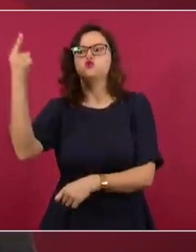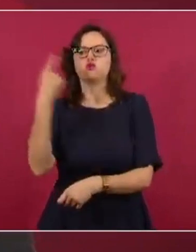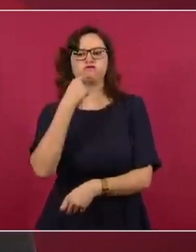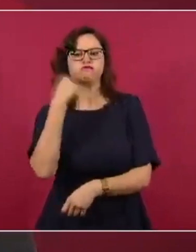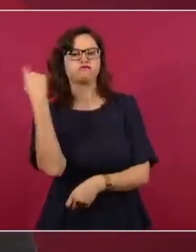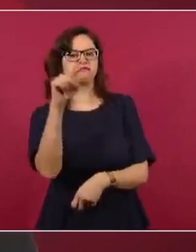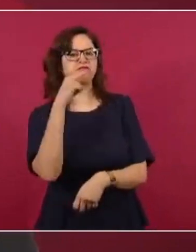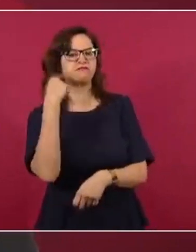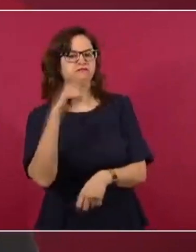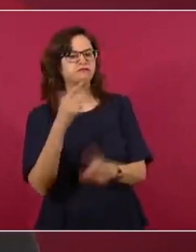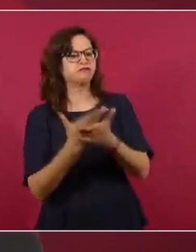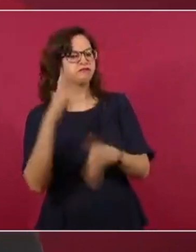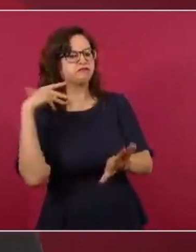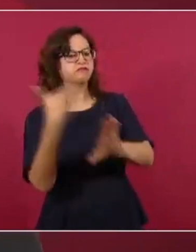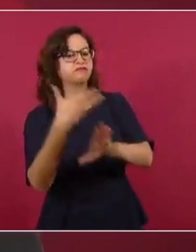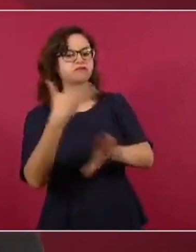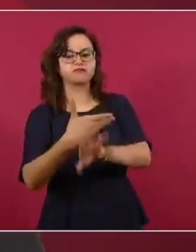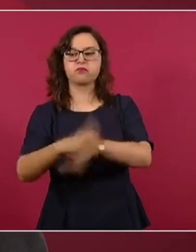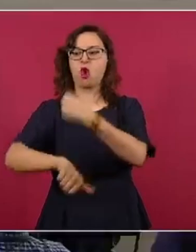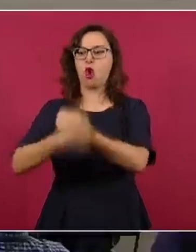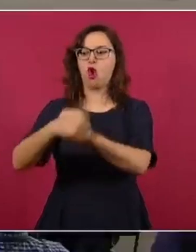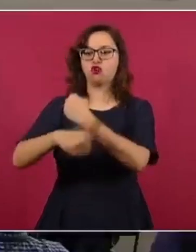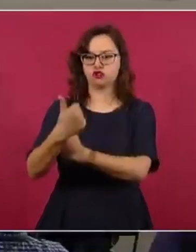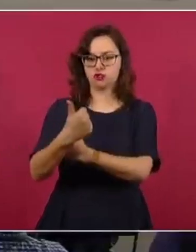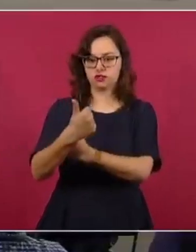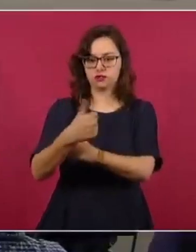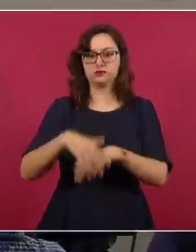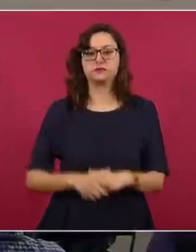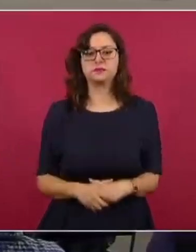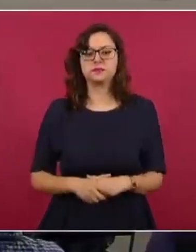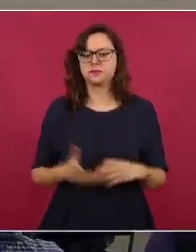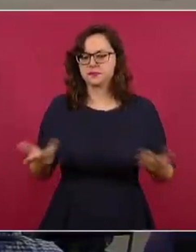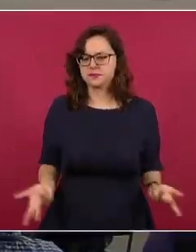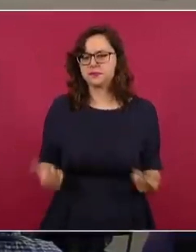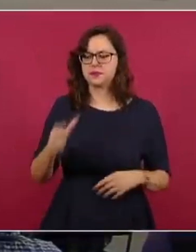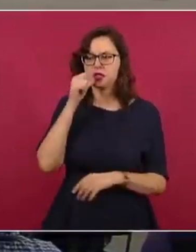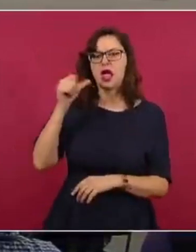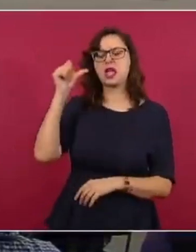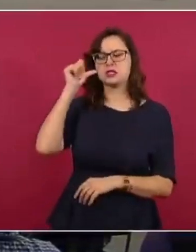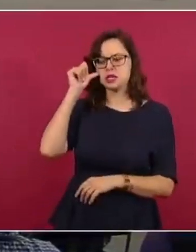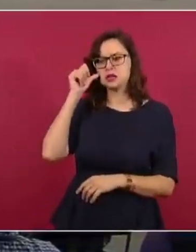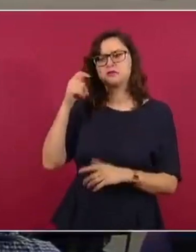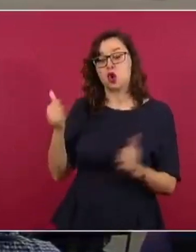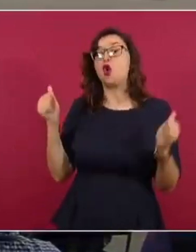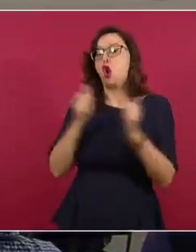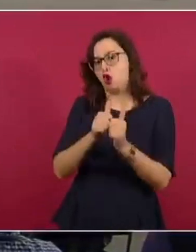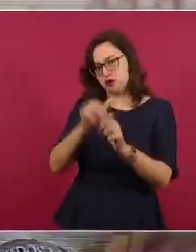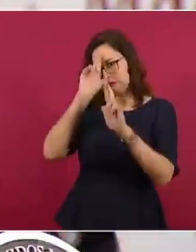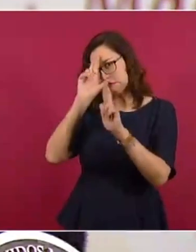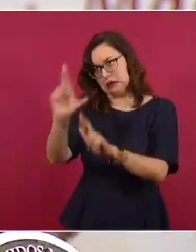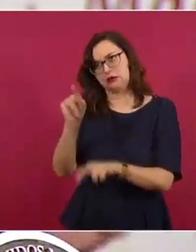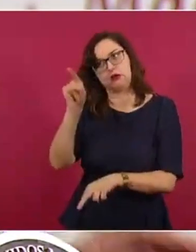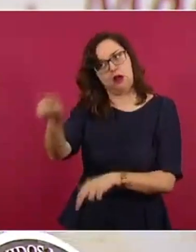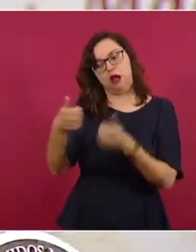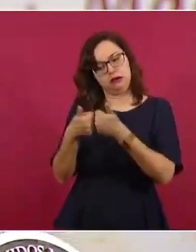corroborar el día de ayer que no son el número que se señaló de denuncias presentadas en